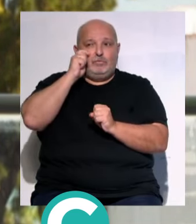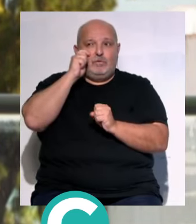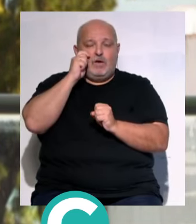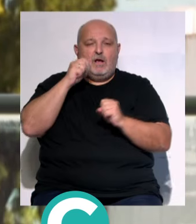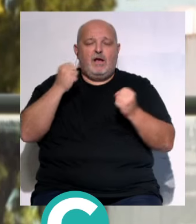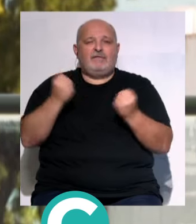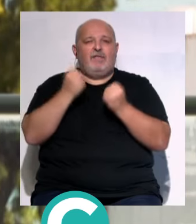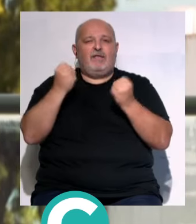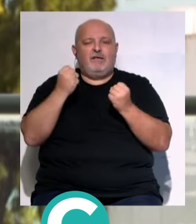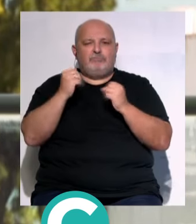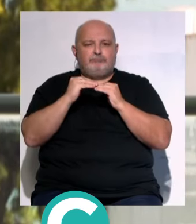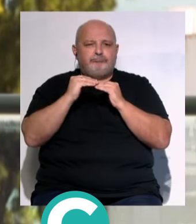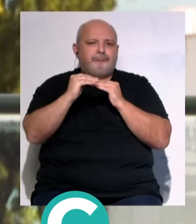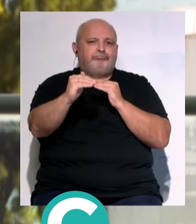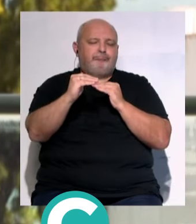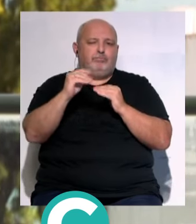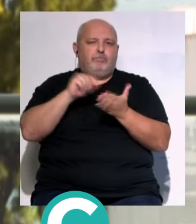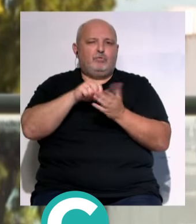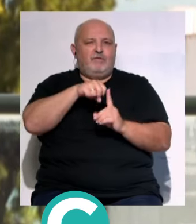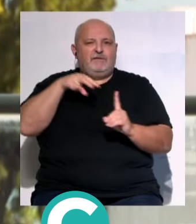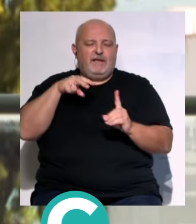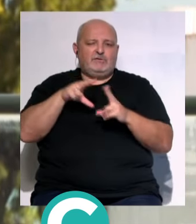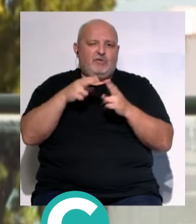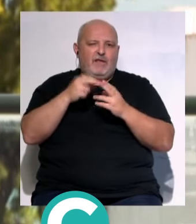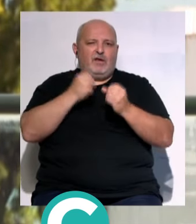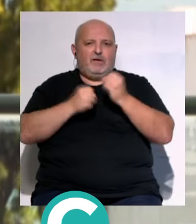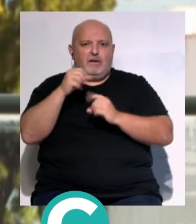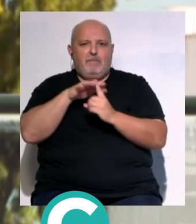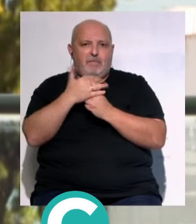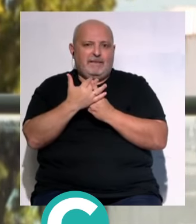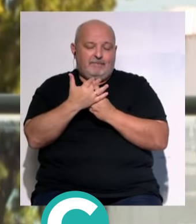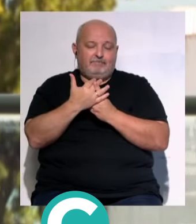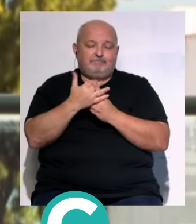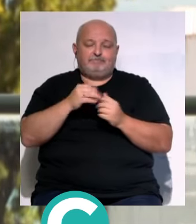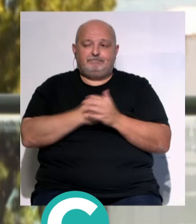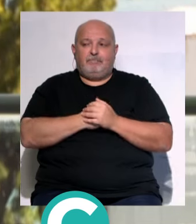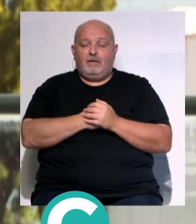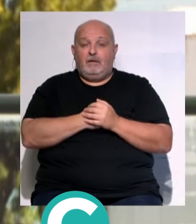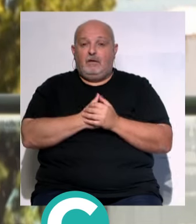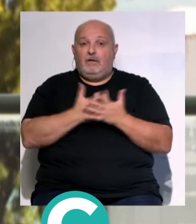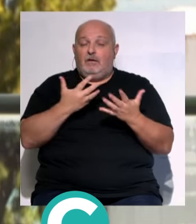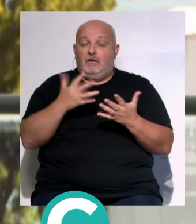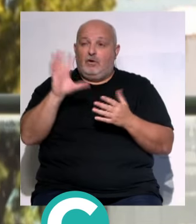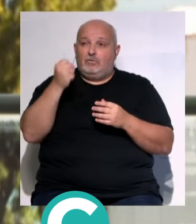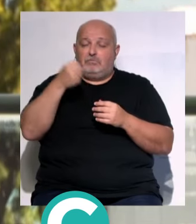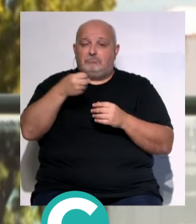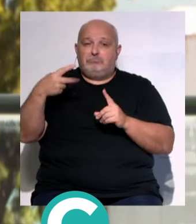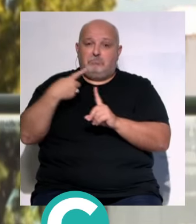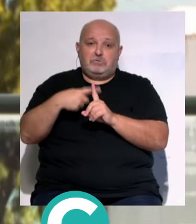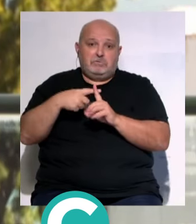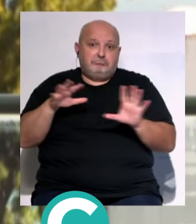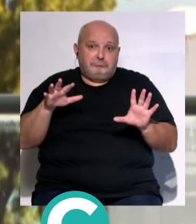sea una actividad sostenible... ...desde el punto de vista social, económico y medioambiental... ...y yo creo que estamos consiguiendo resultados